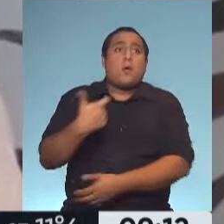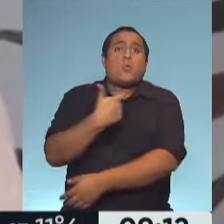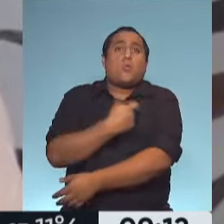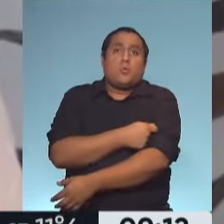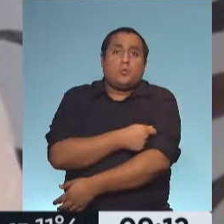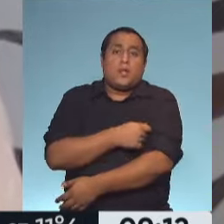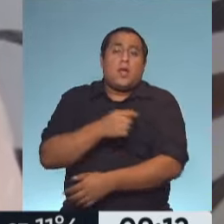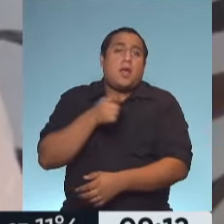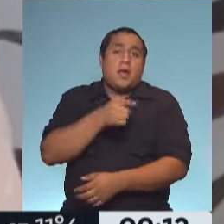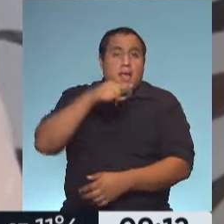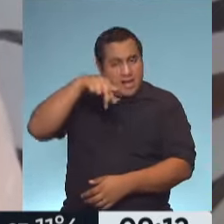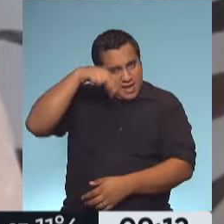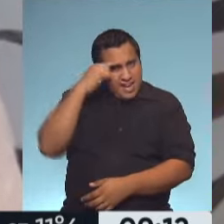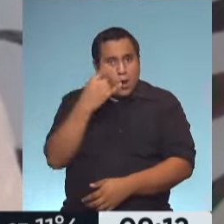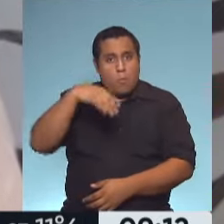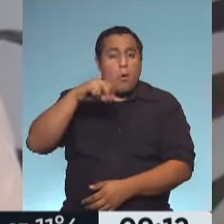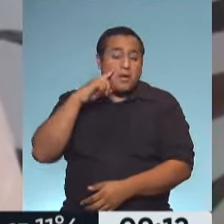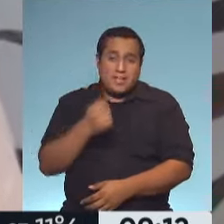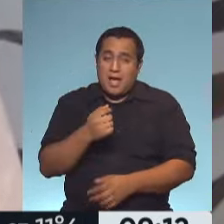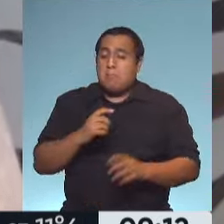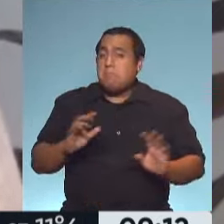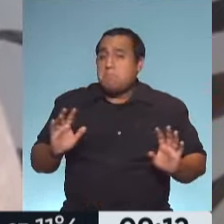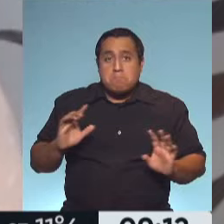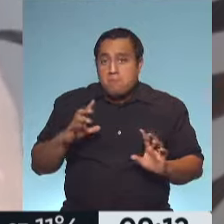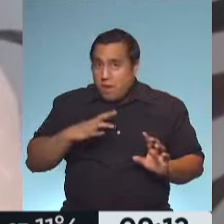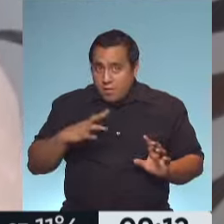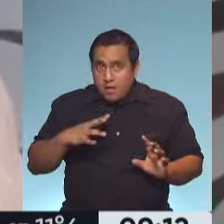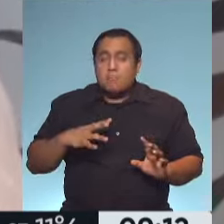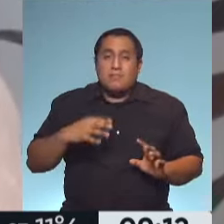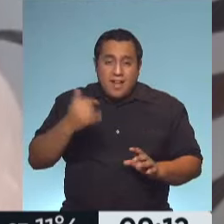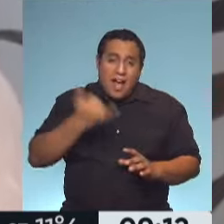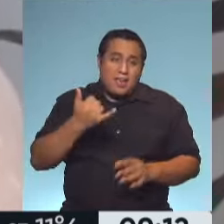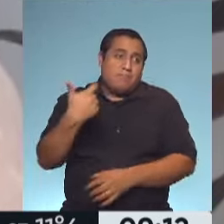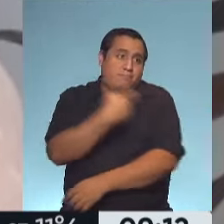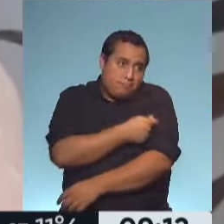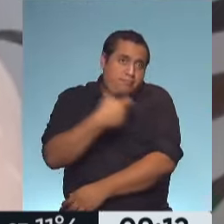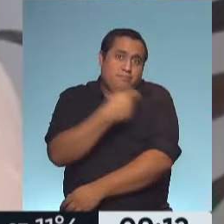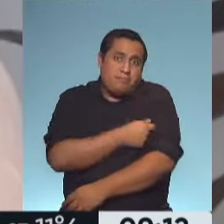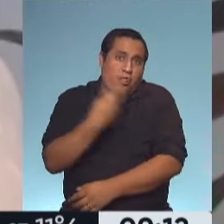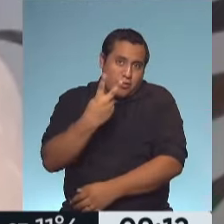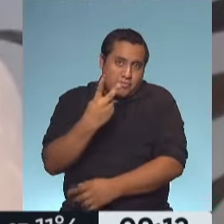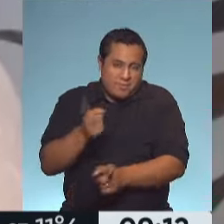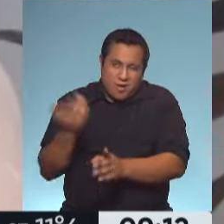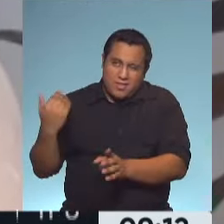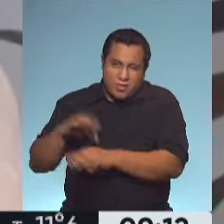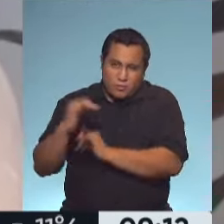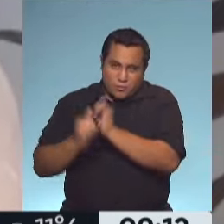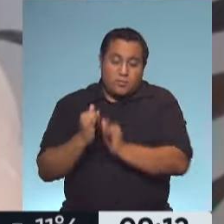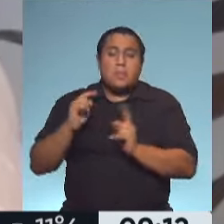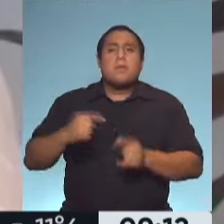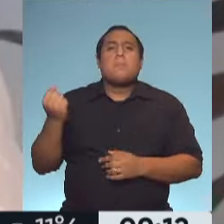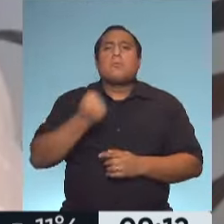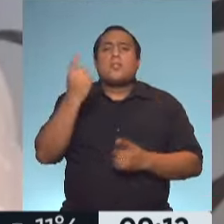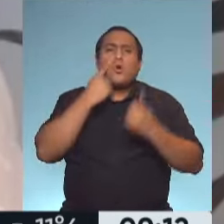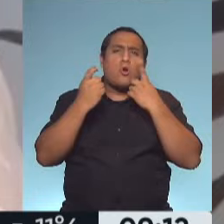vacuna de la neumonía, hacelo. Hay dos dosis que se hacen dos años seguidos, como lo dijo recién el doctor Viudes. Y además, importantísimo hacerse